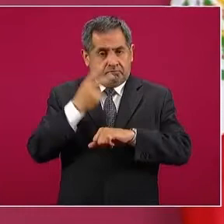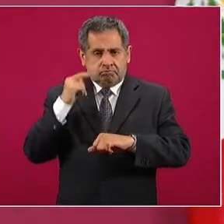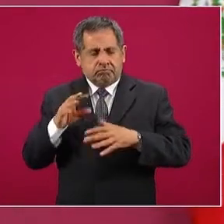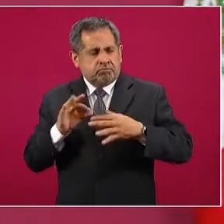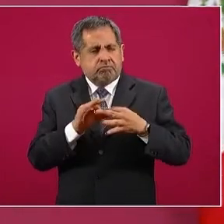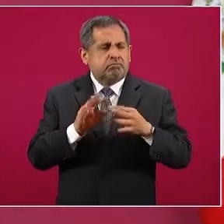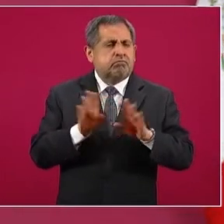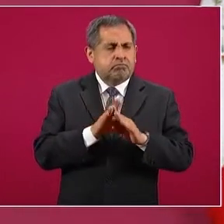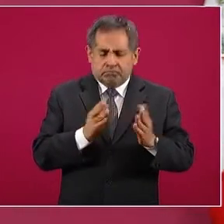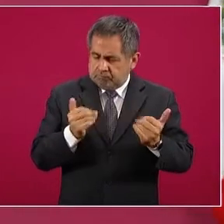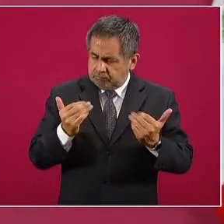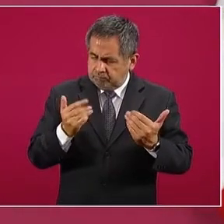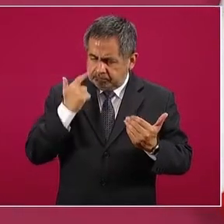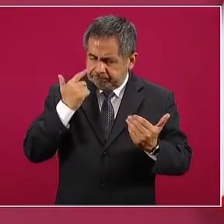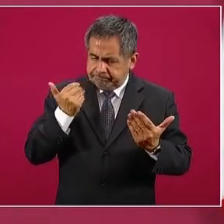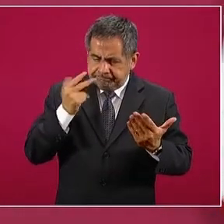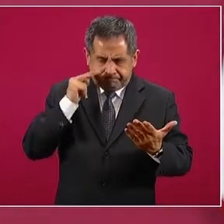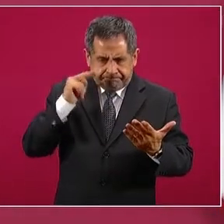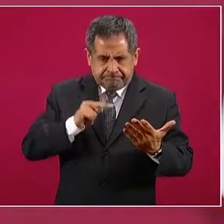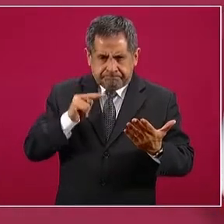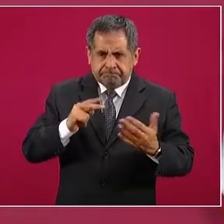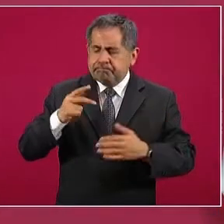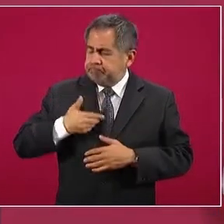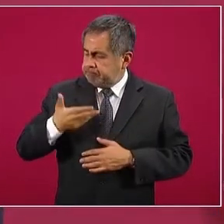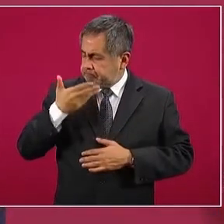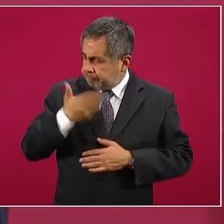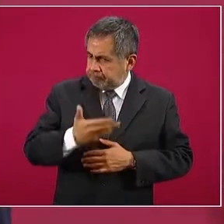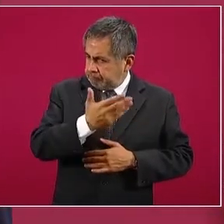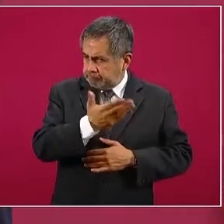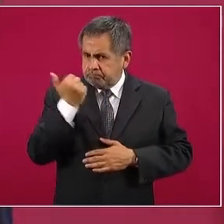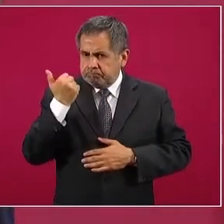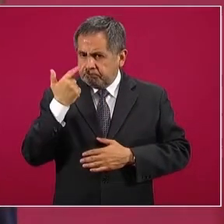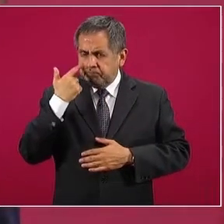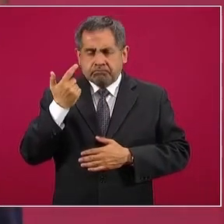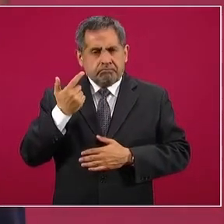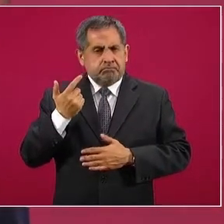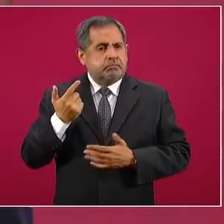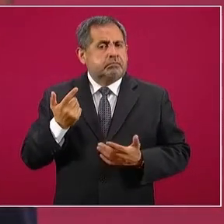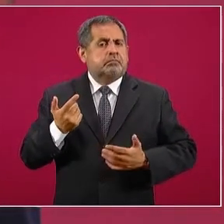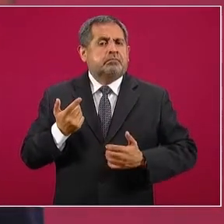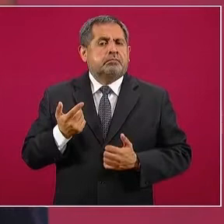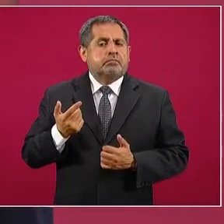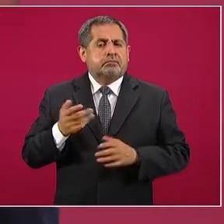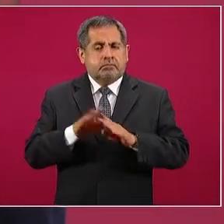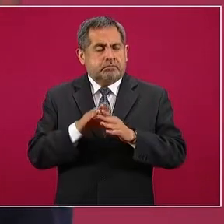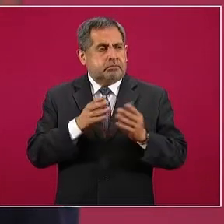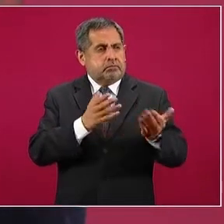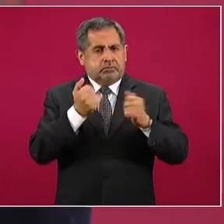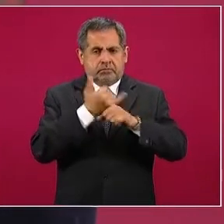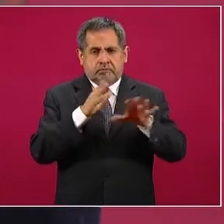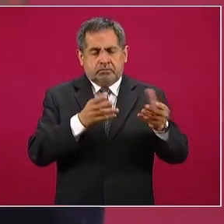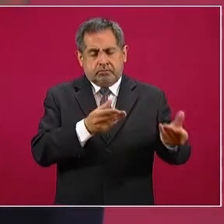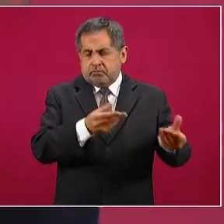y pedí que enviaran